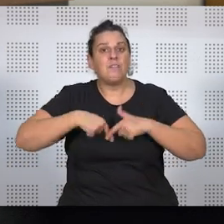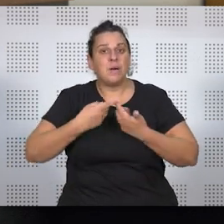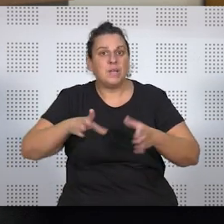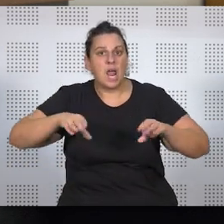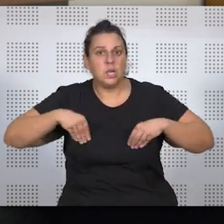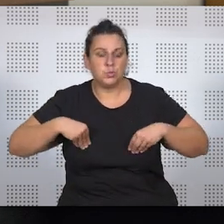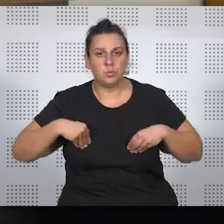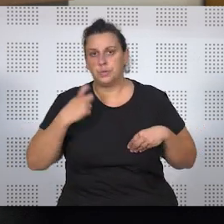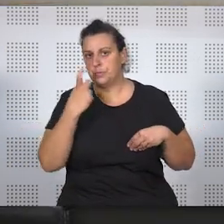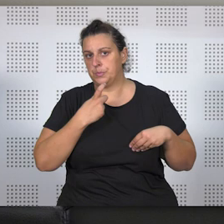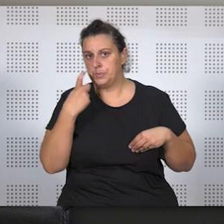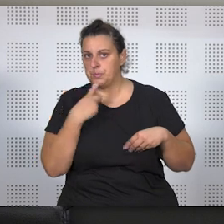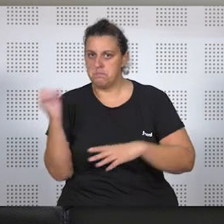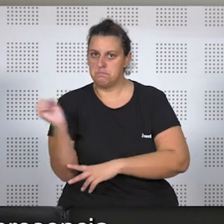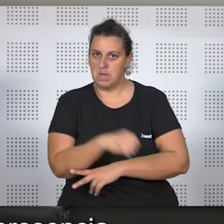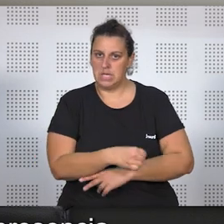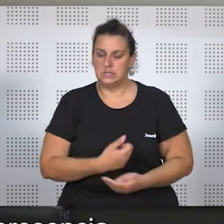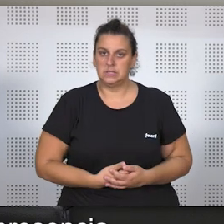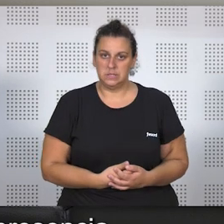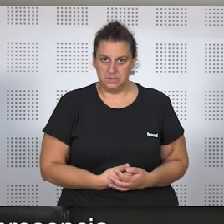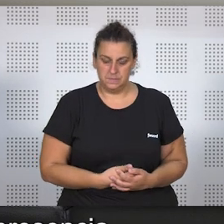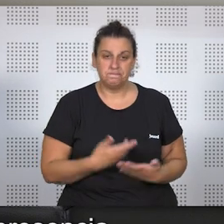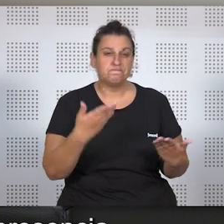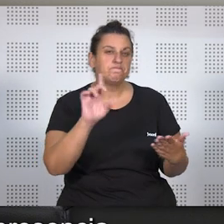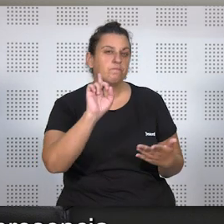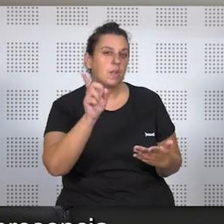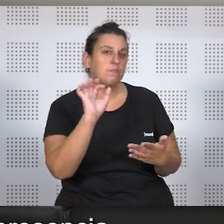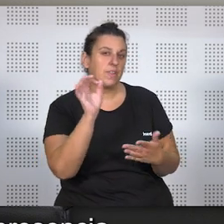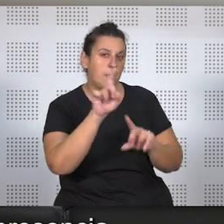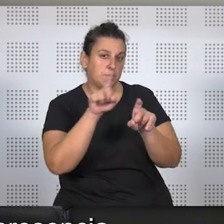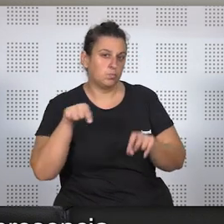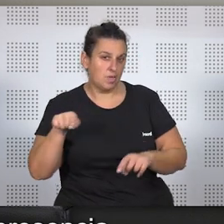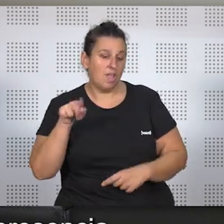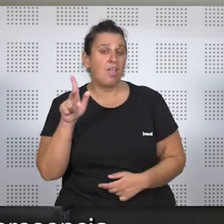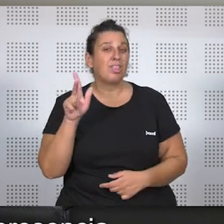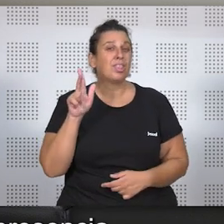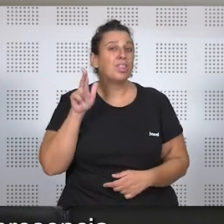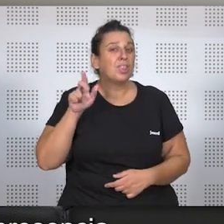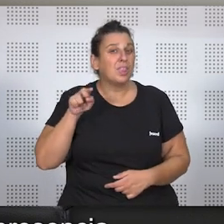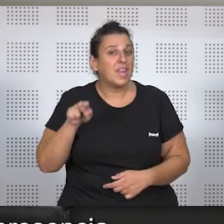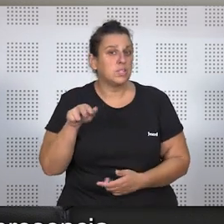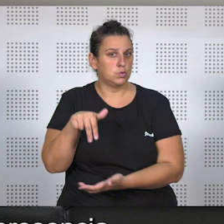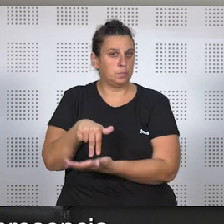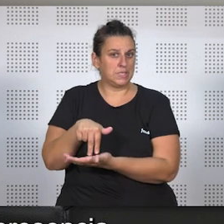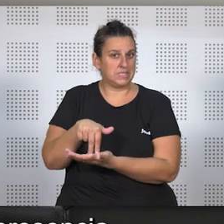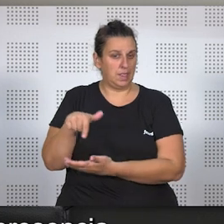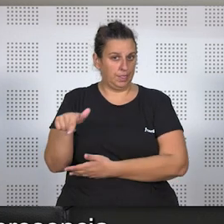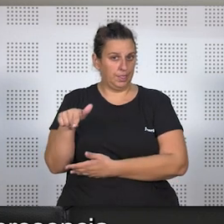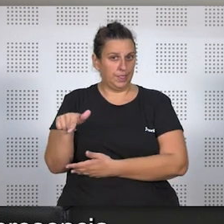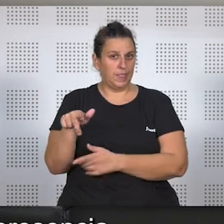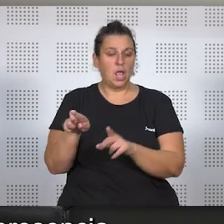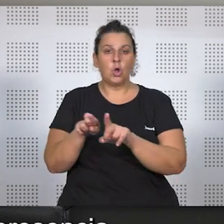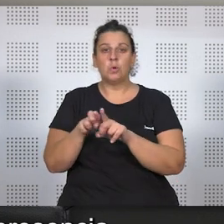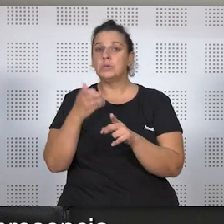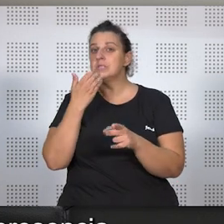pues es menor, ¿vale? Por lo que dices, en estos segundos, en los derechos de presencia, es como si existiera,